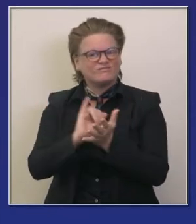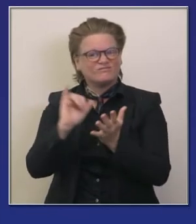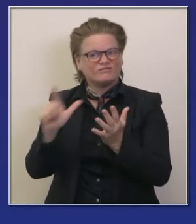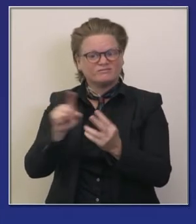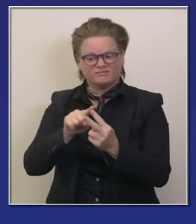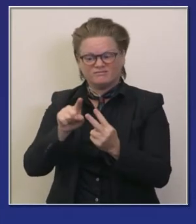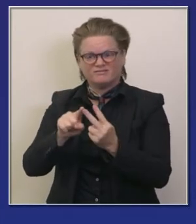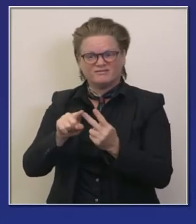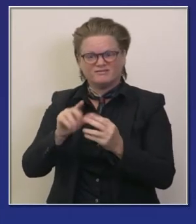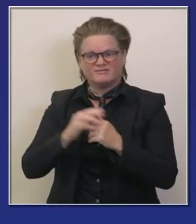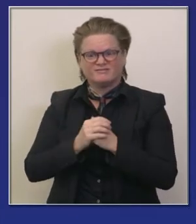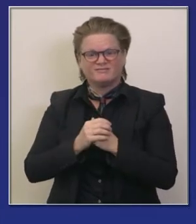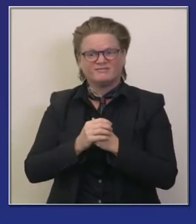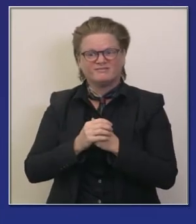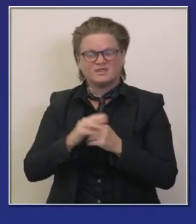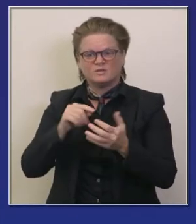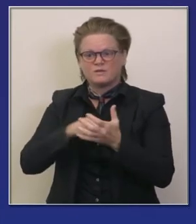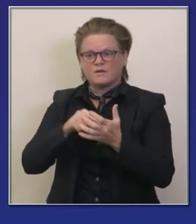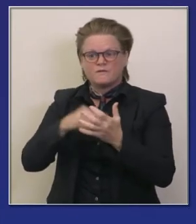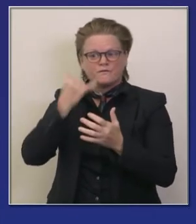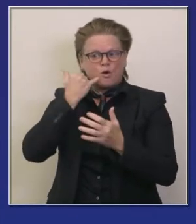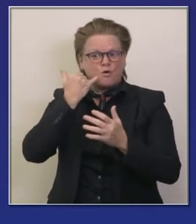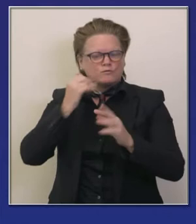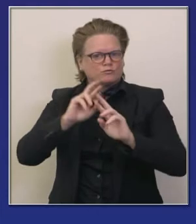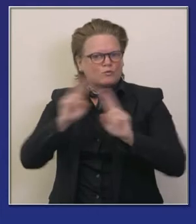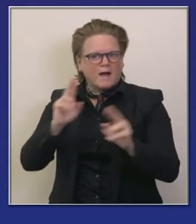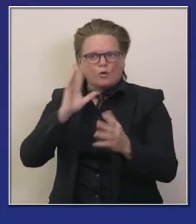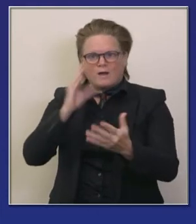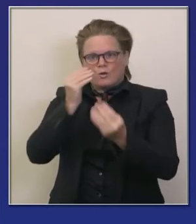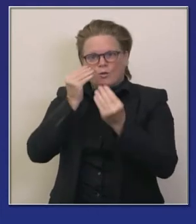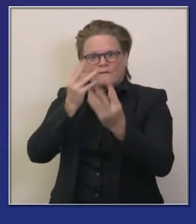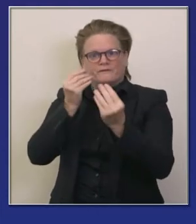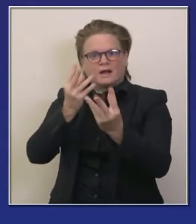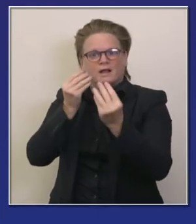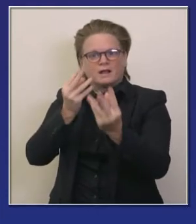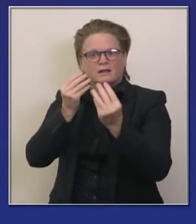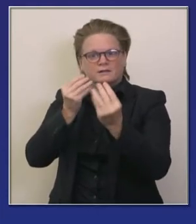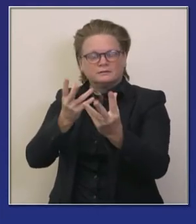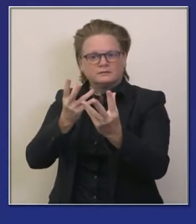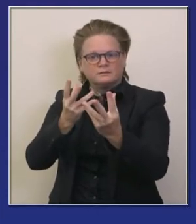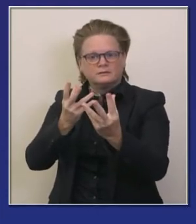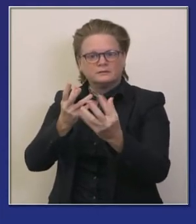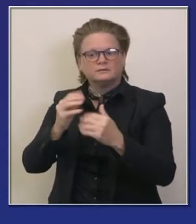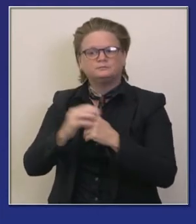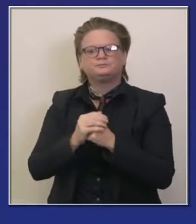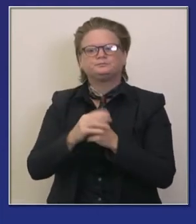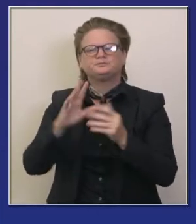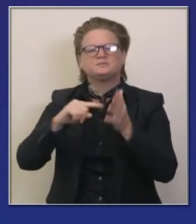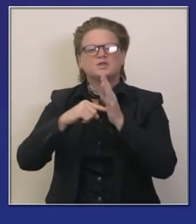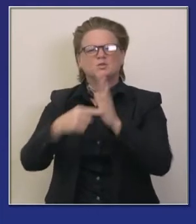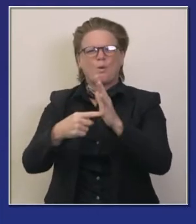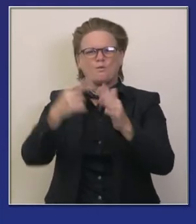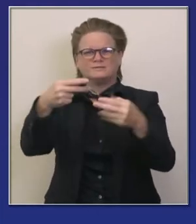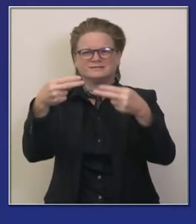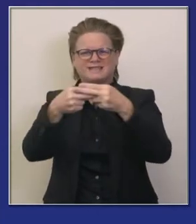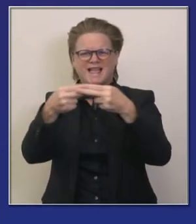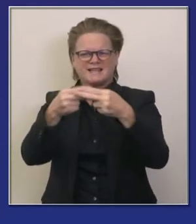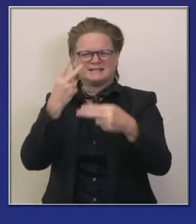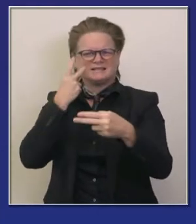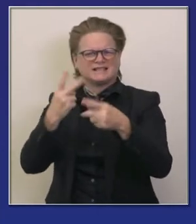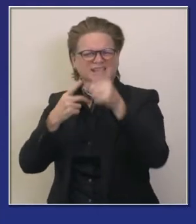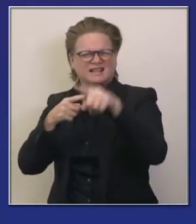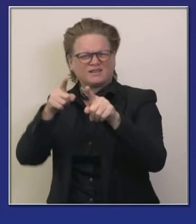ese aspecto de la aplicación y ya recibirá ustedes esas notificaciones y les diré ahora cómo funciona supongamos